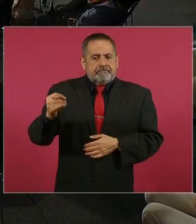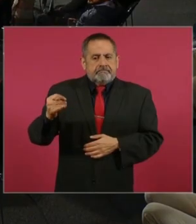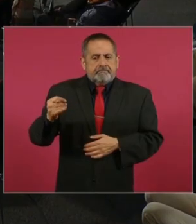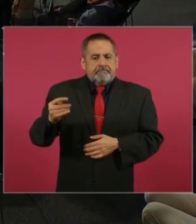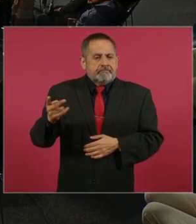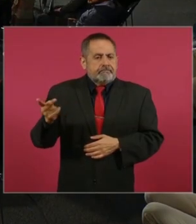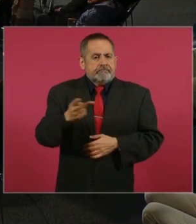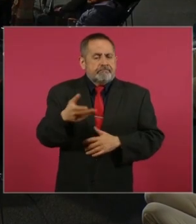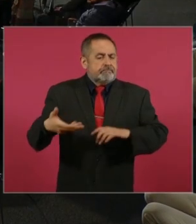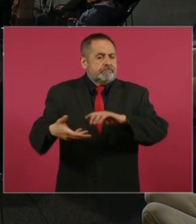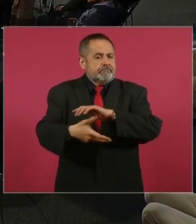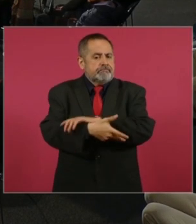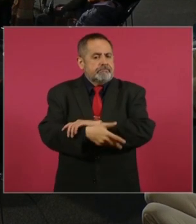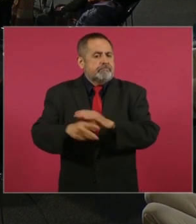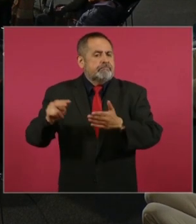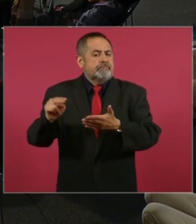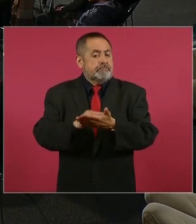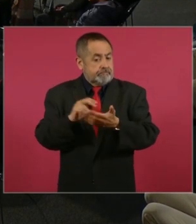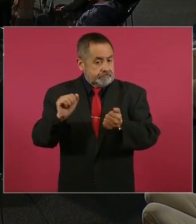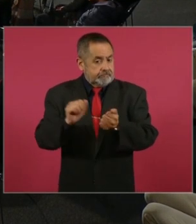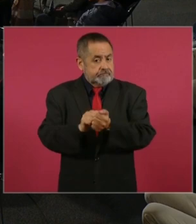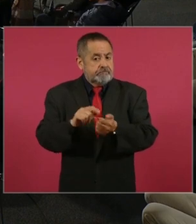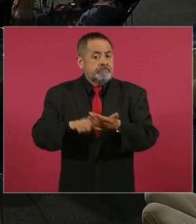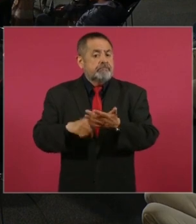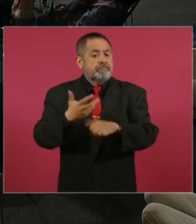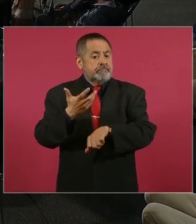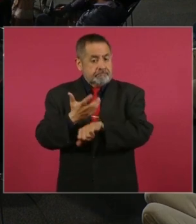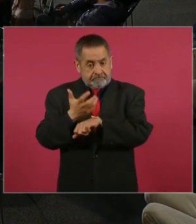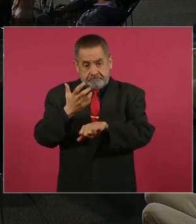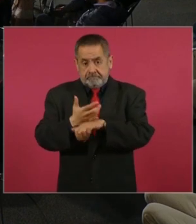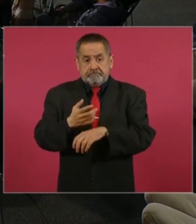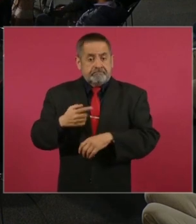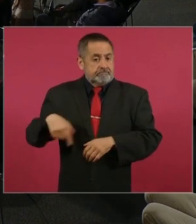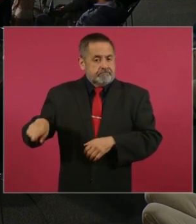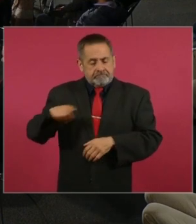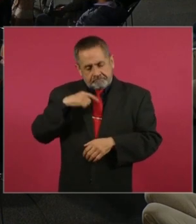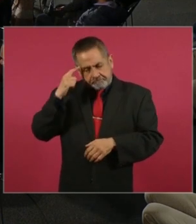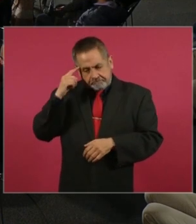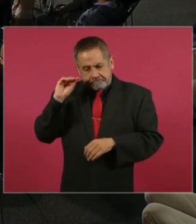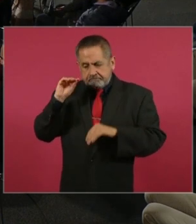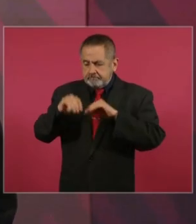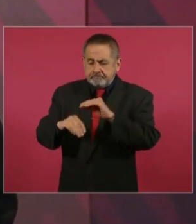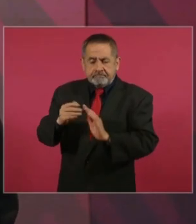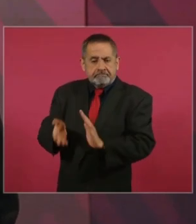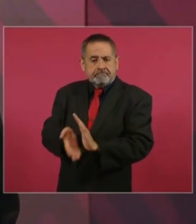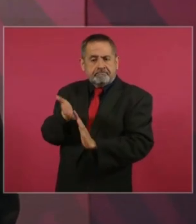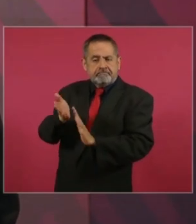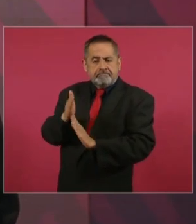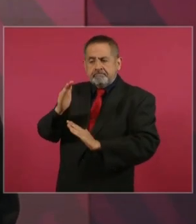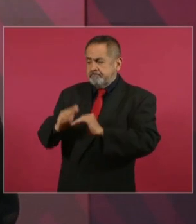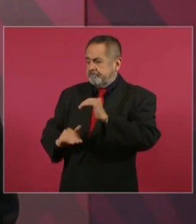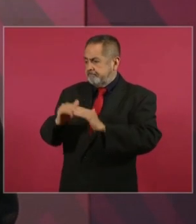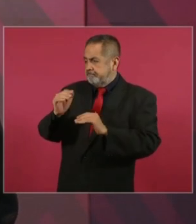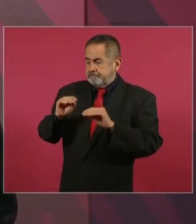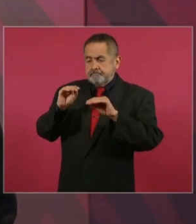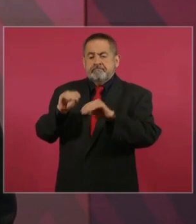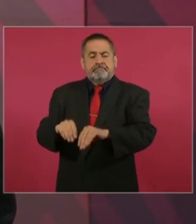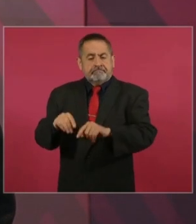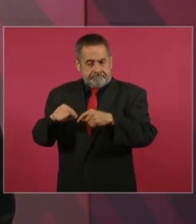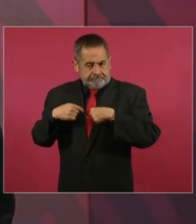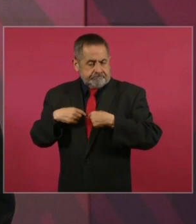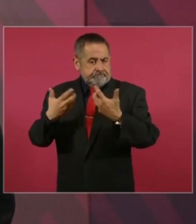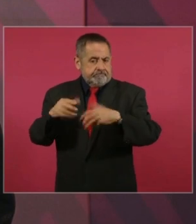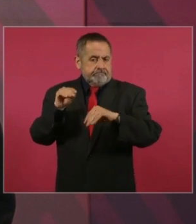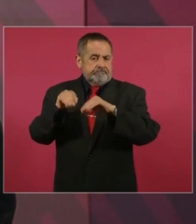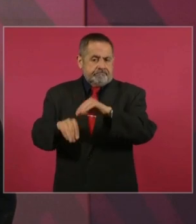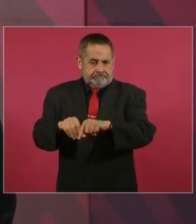incluso con Estados Unidos, un convenio internacional. Nosotros vamos a construir esta planta